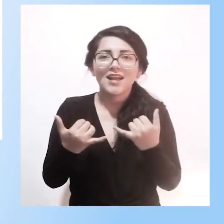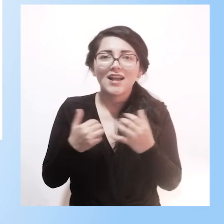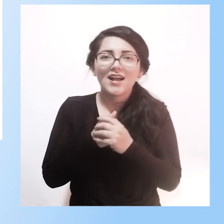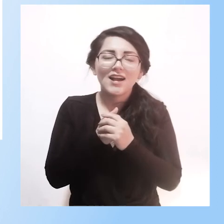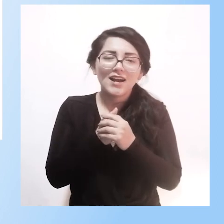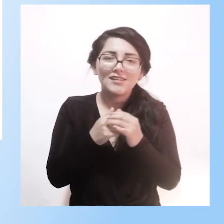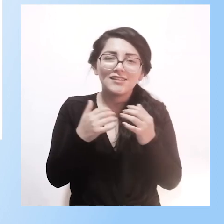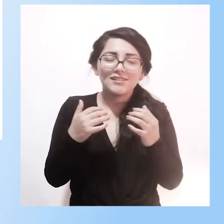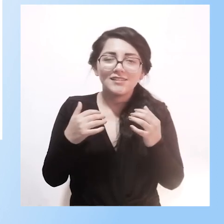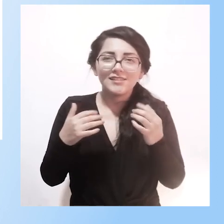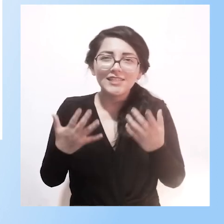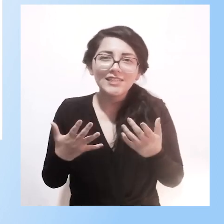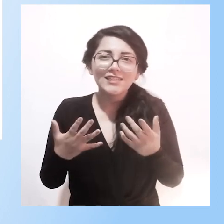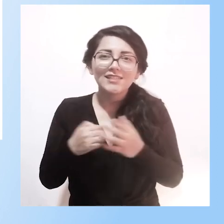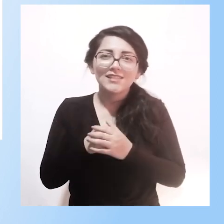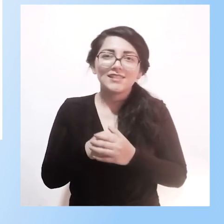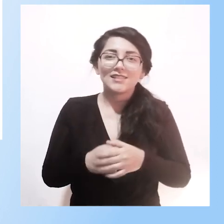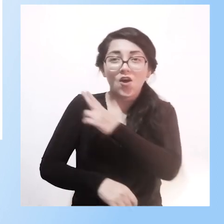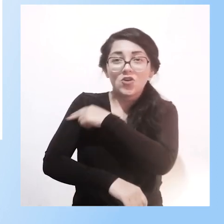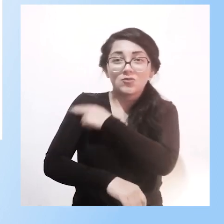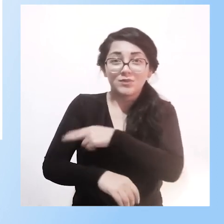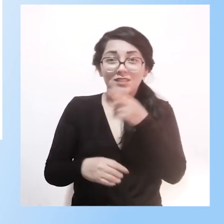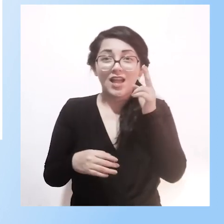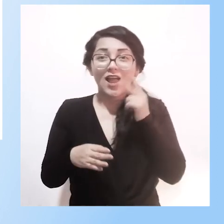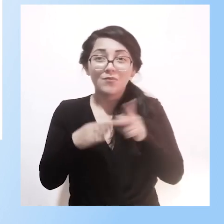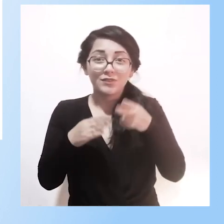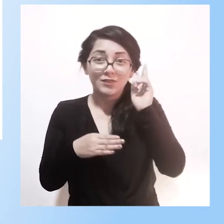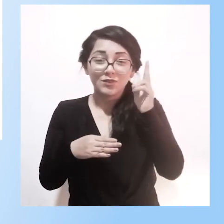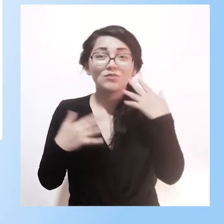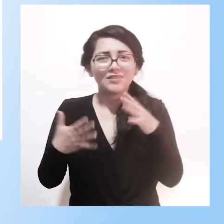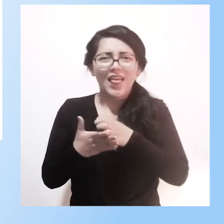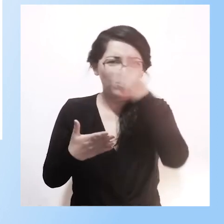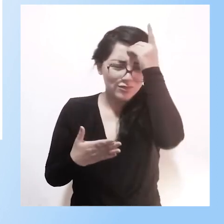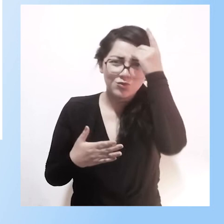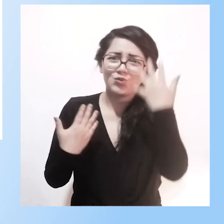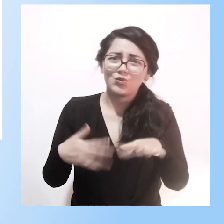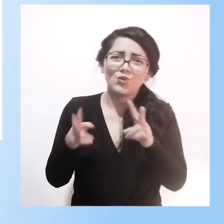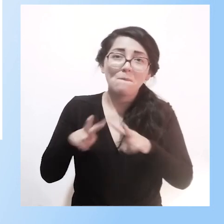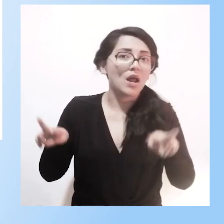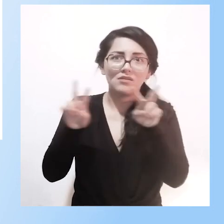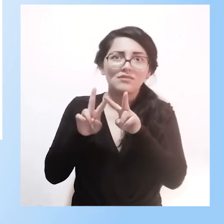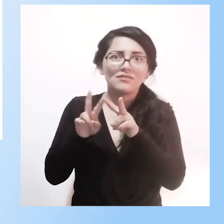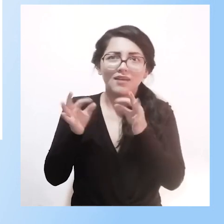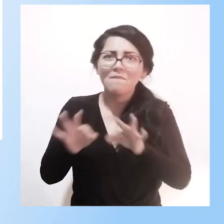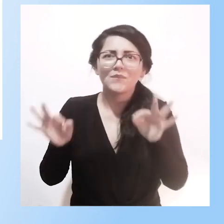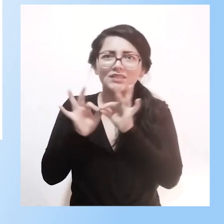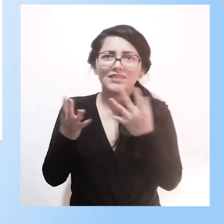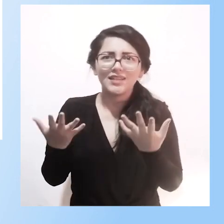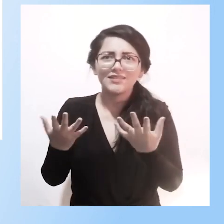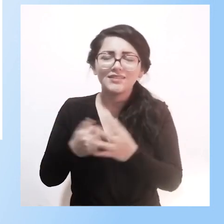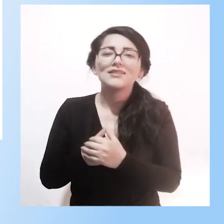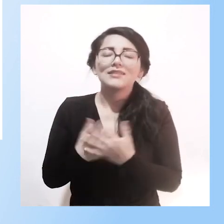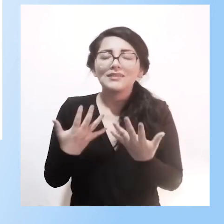que técnicamente es muy valiosa siempre la educación es valiosa en cualquier lugar pero en estas